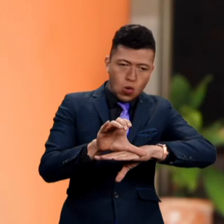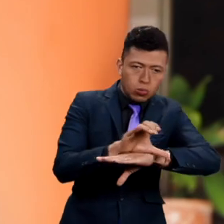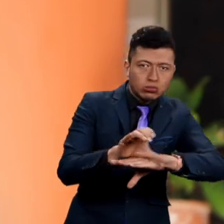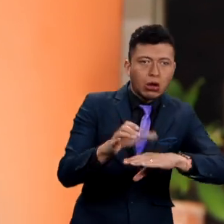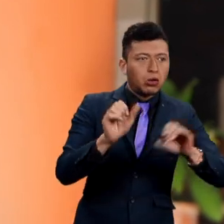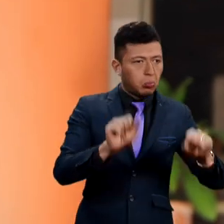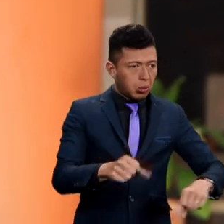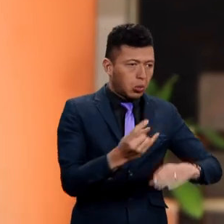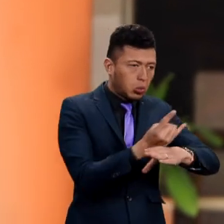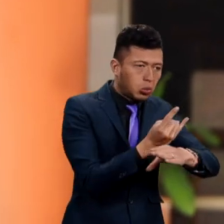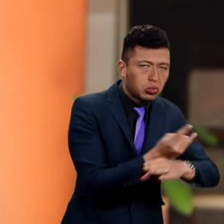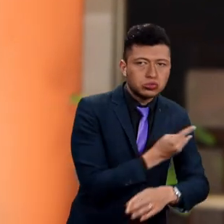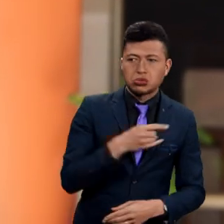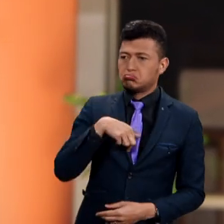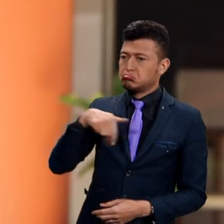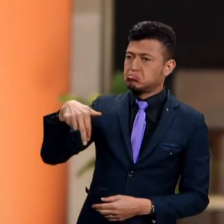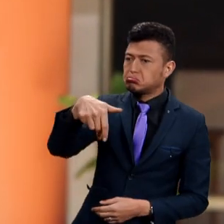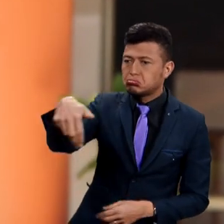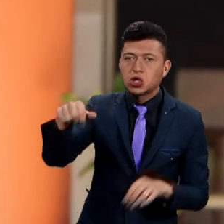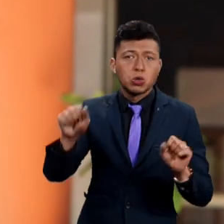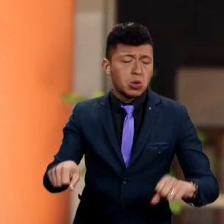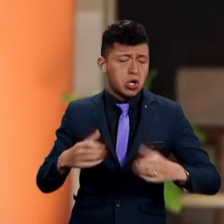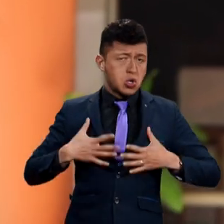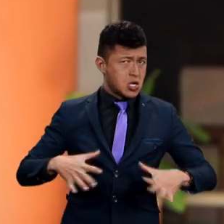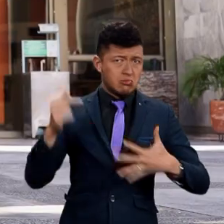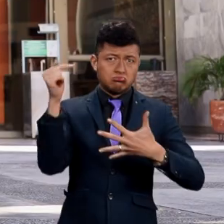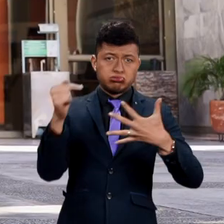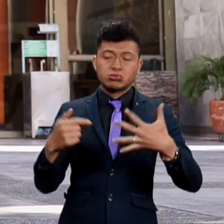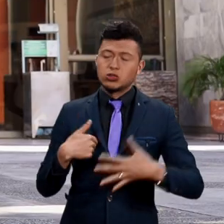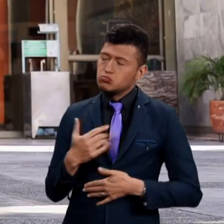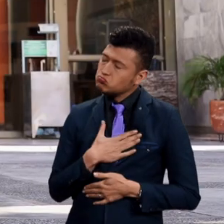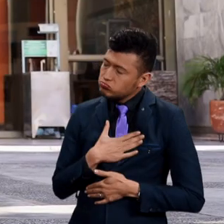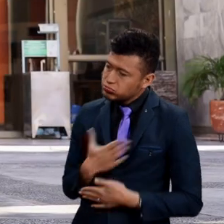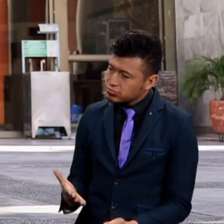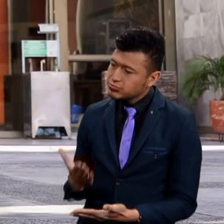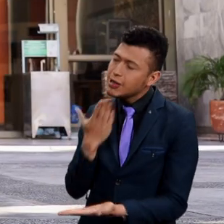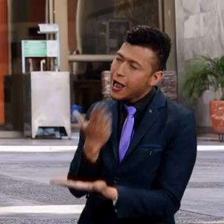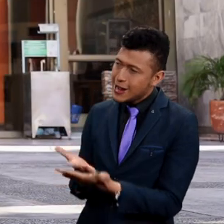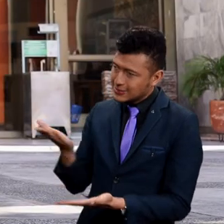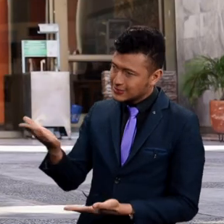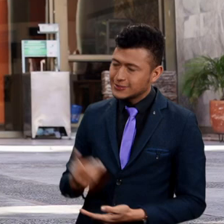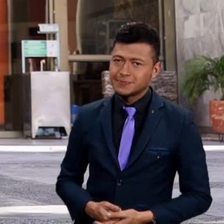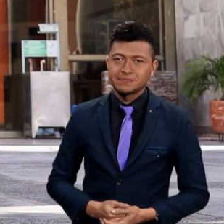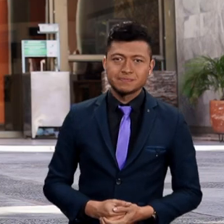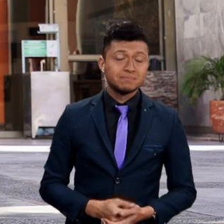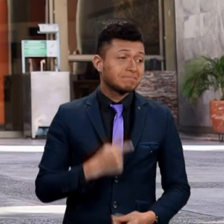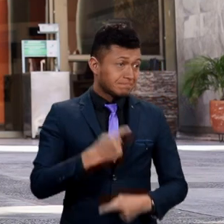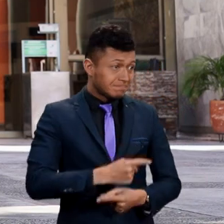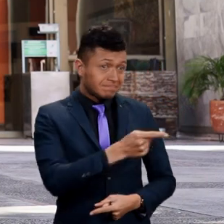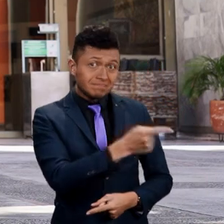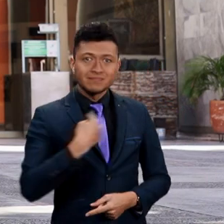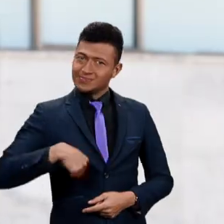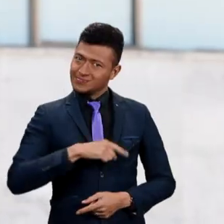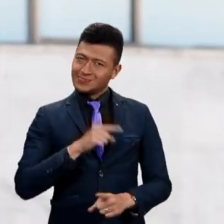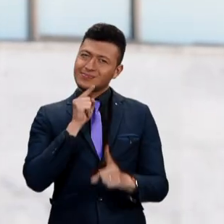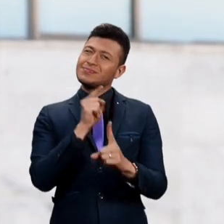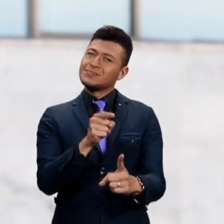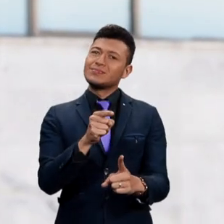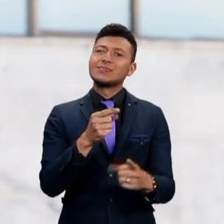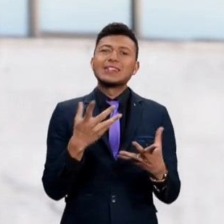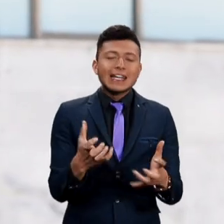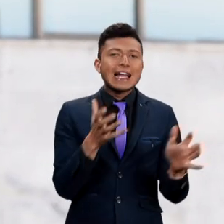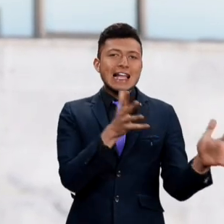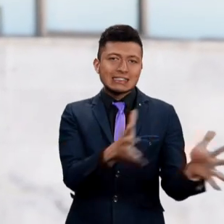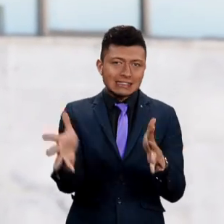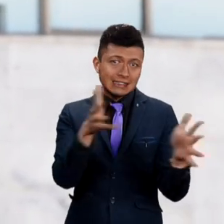computador, que podemos caminar, que podemos hacer de todo. Para mí de verdad fue un re placer estar aquí, muchísimas gracias a ti. Y justamente